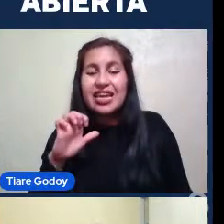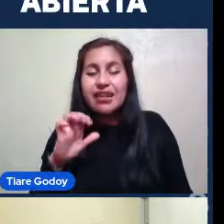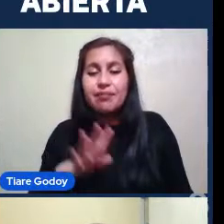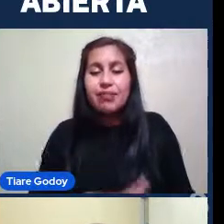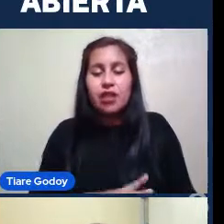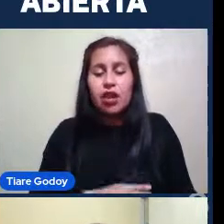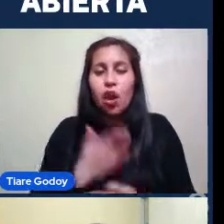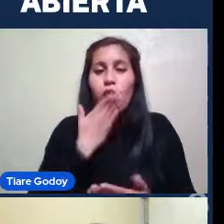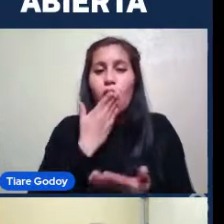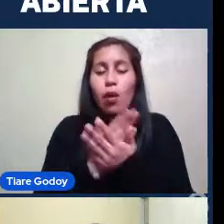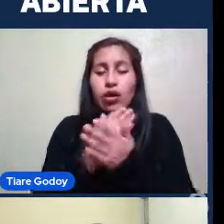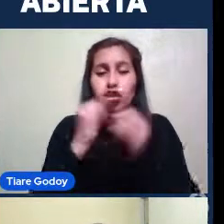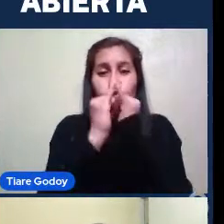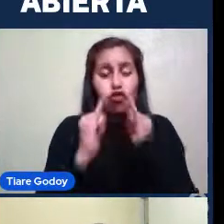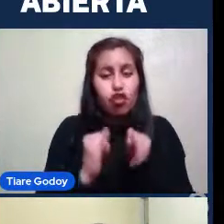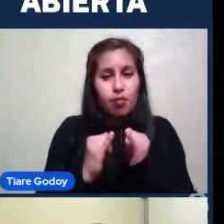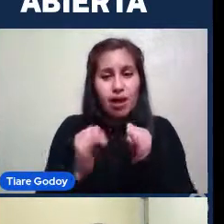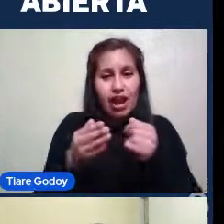galaxias Al inicio del universo